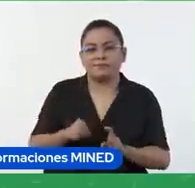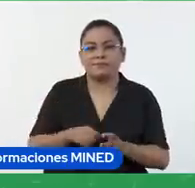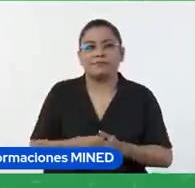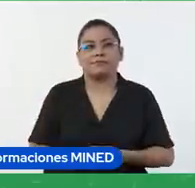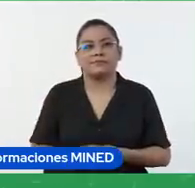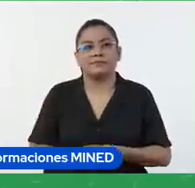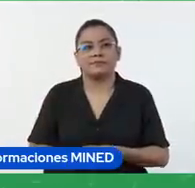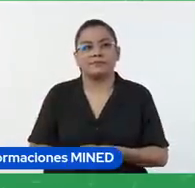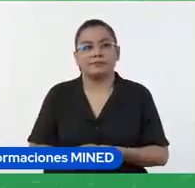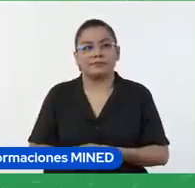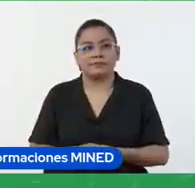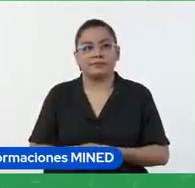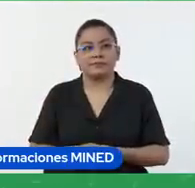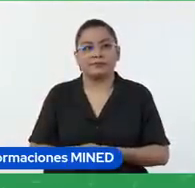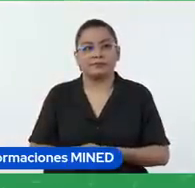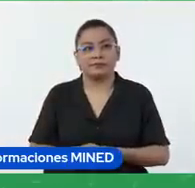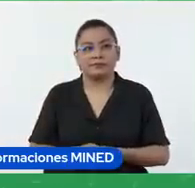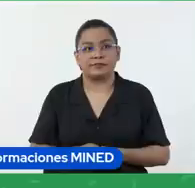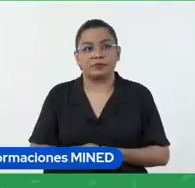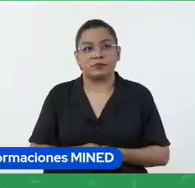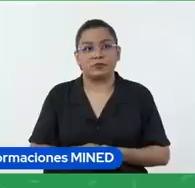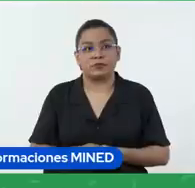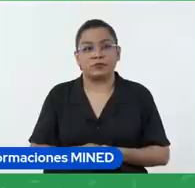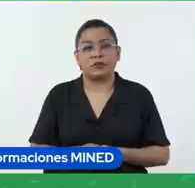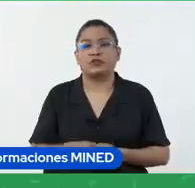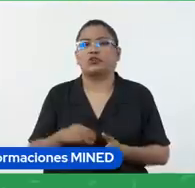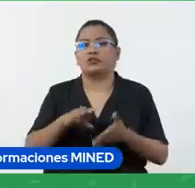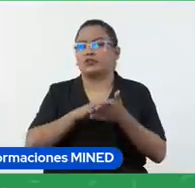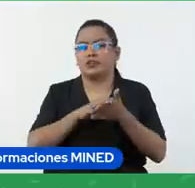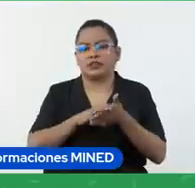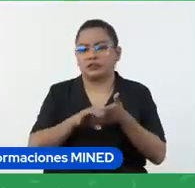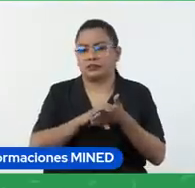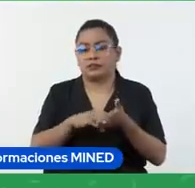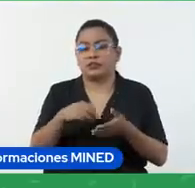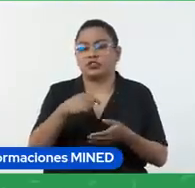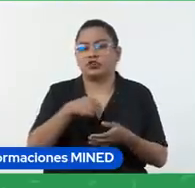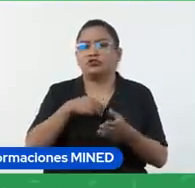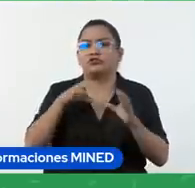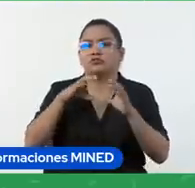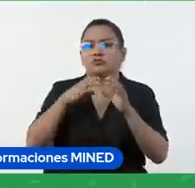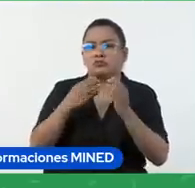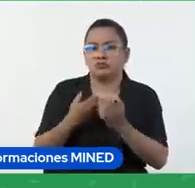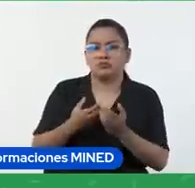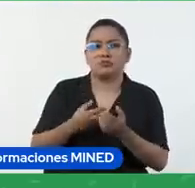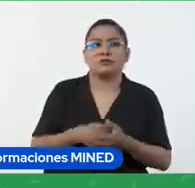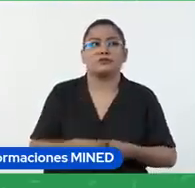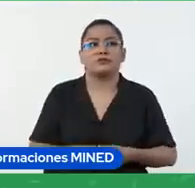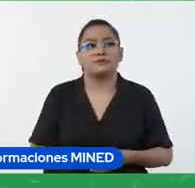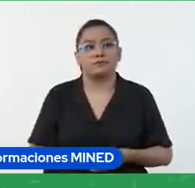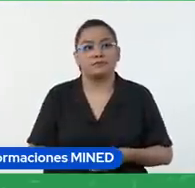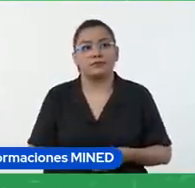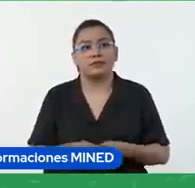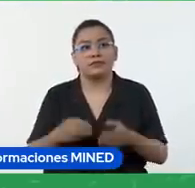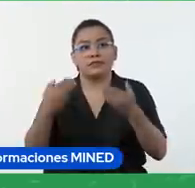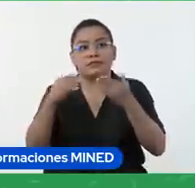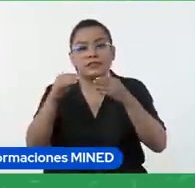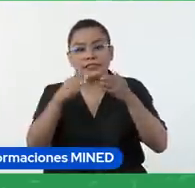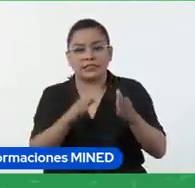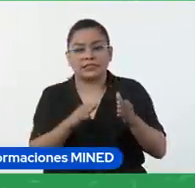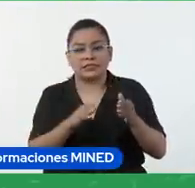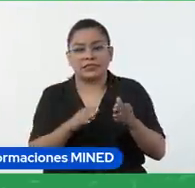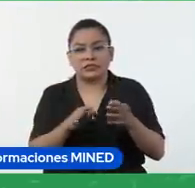Aquí en el contexto estoy realizando una clase de las vanguardias artísticas del siglo XX mostrando diferentes opciones